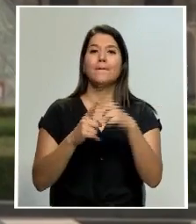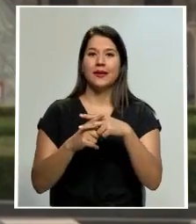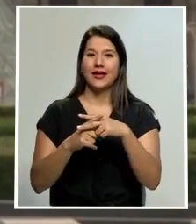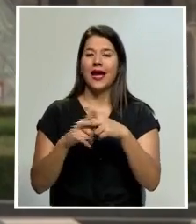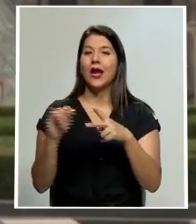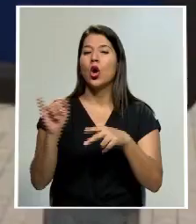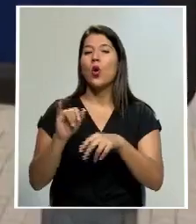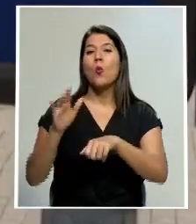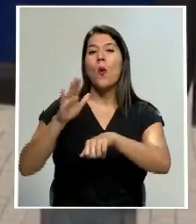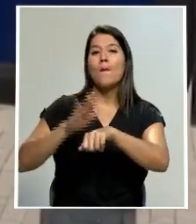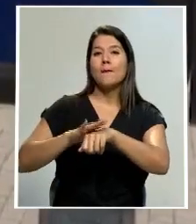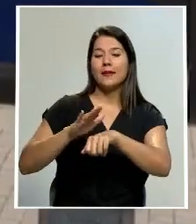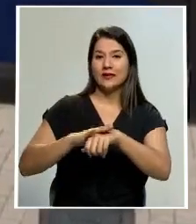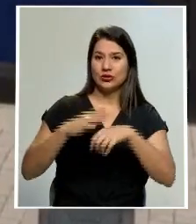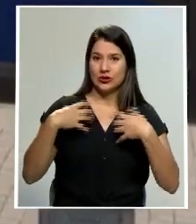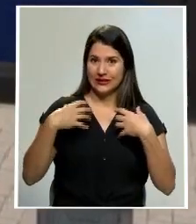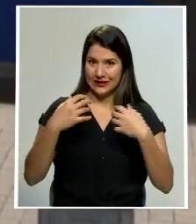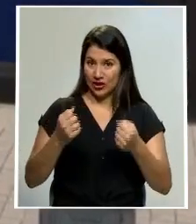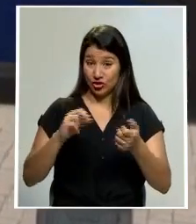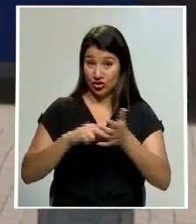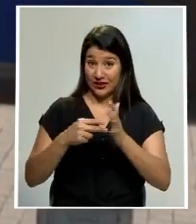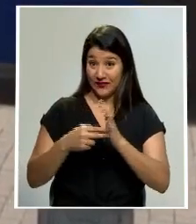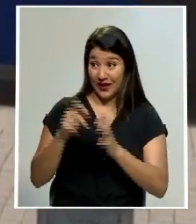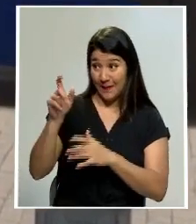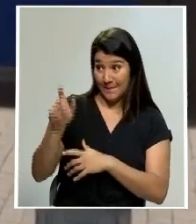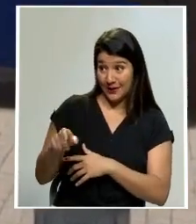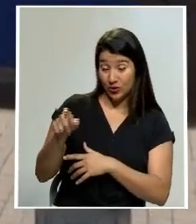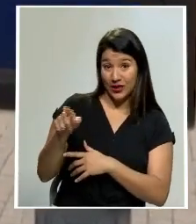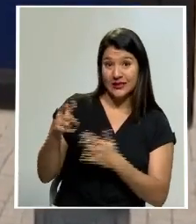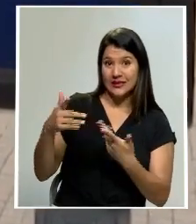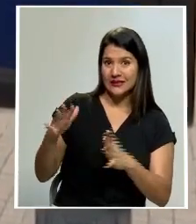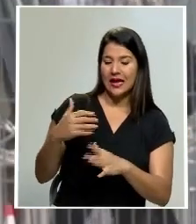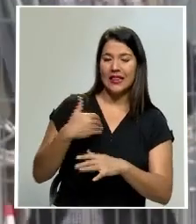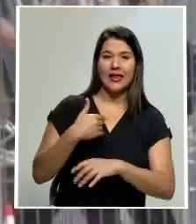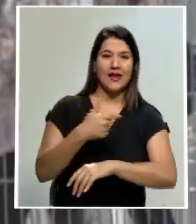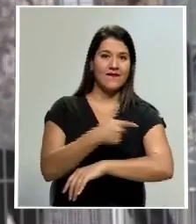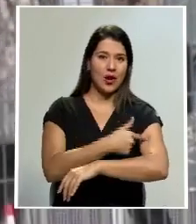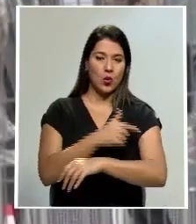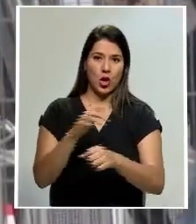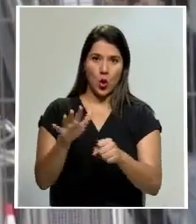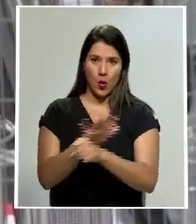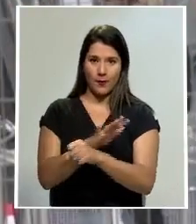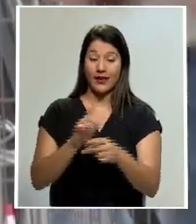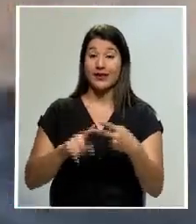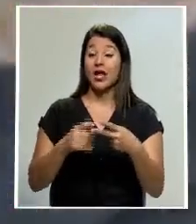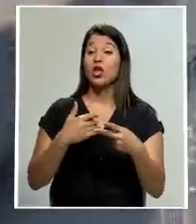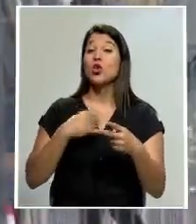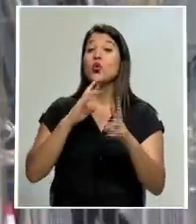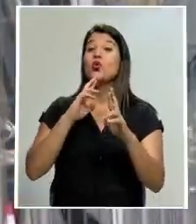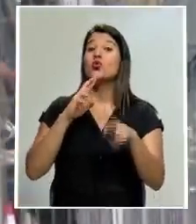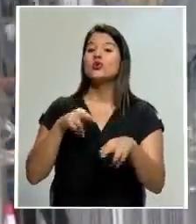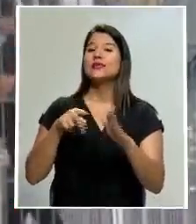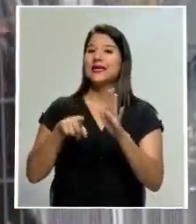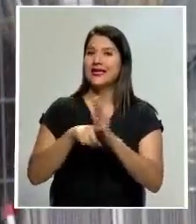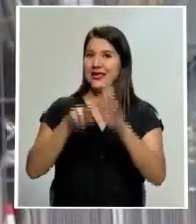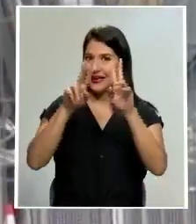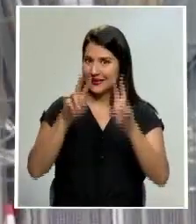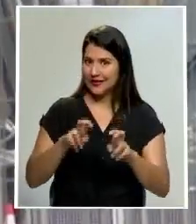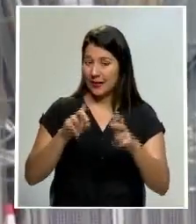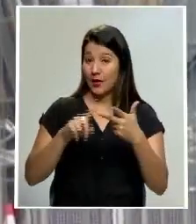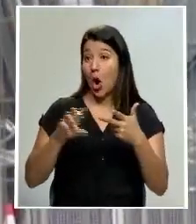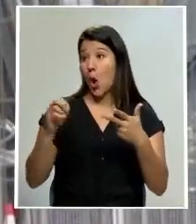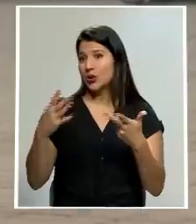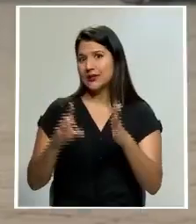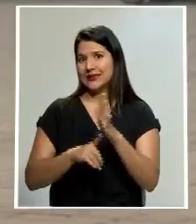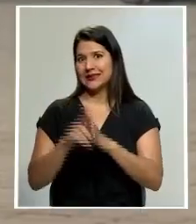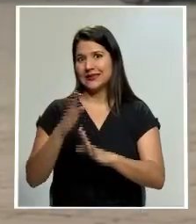sanitario que certifica que el portador ha sido plenamente vacunado arrojó resultado negativo en un examen o ya es inmune